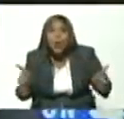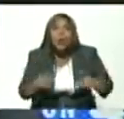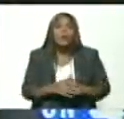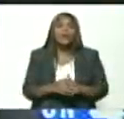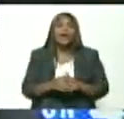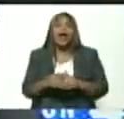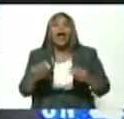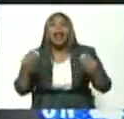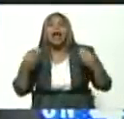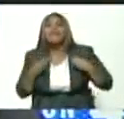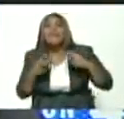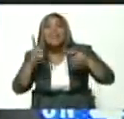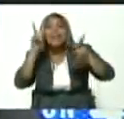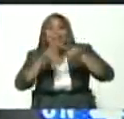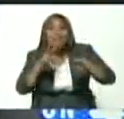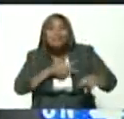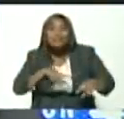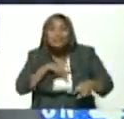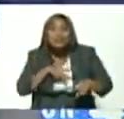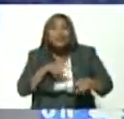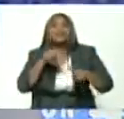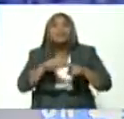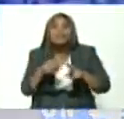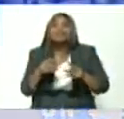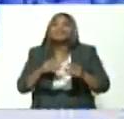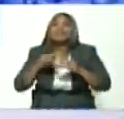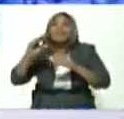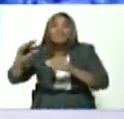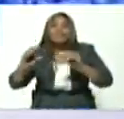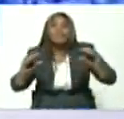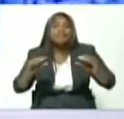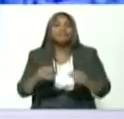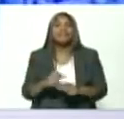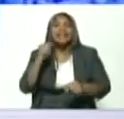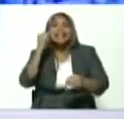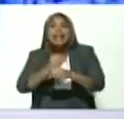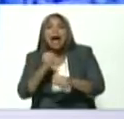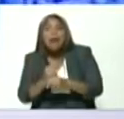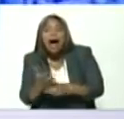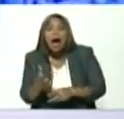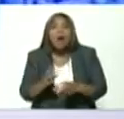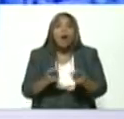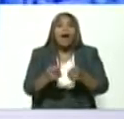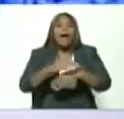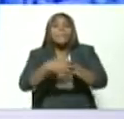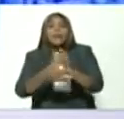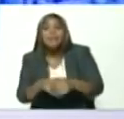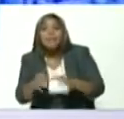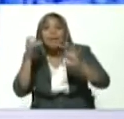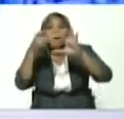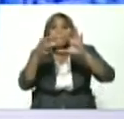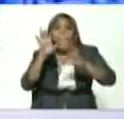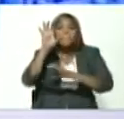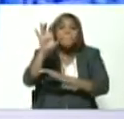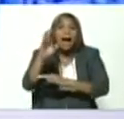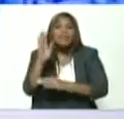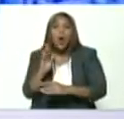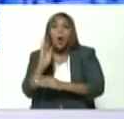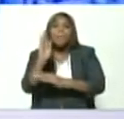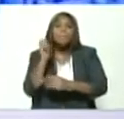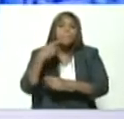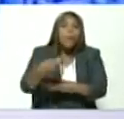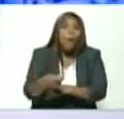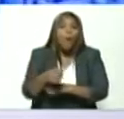viviendas de la gran misión vivienda venezuela el empleo los emprendimientos el carnet de la patria los bonos y el